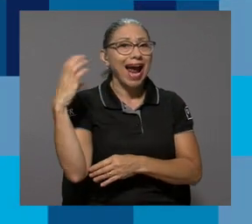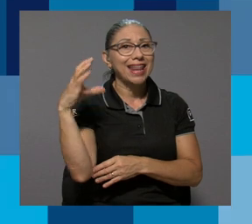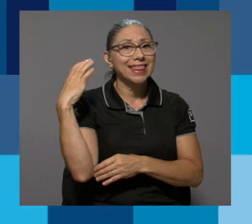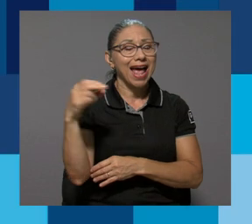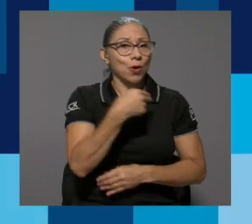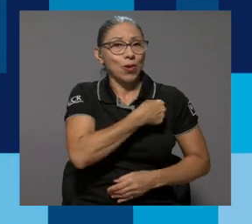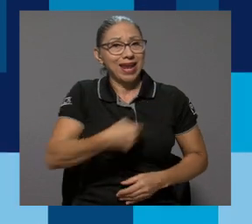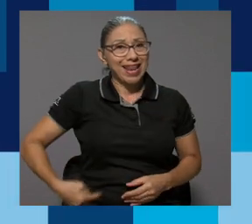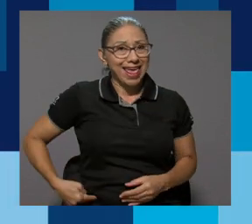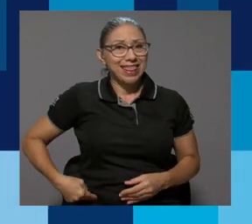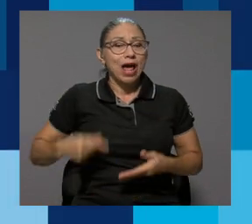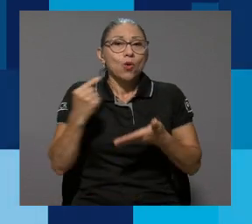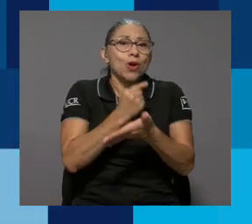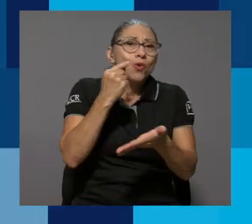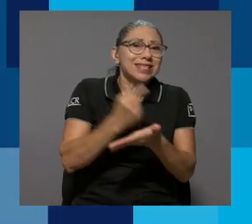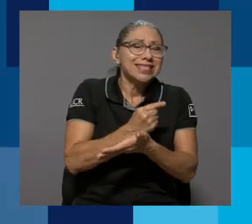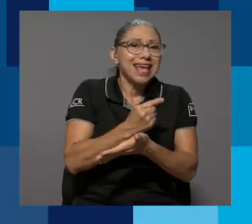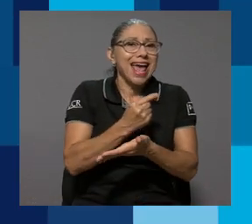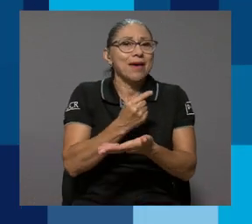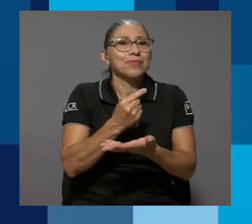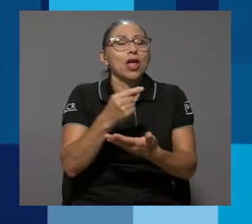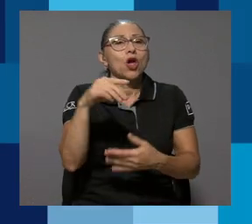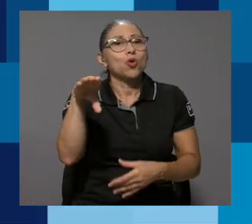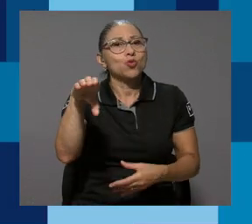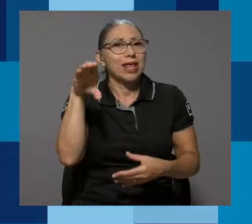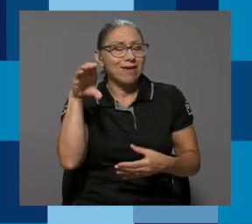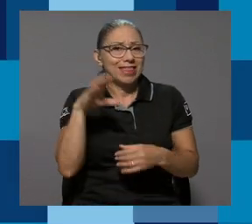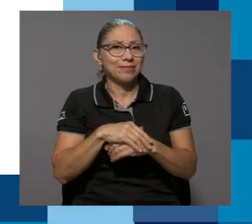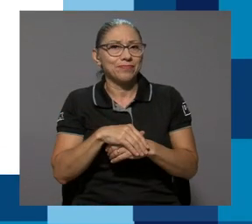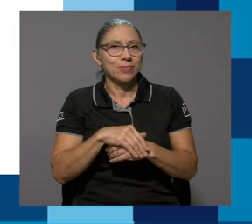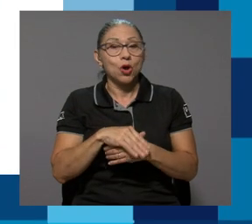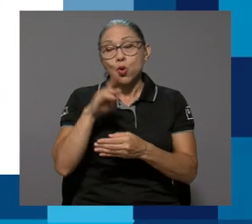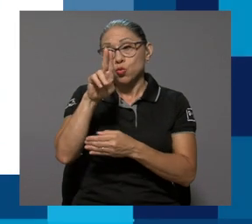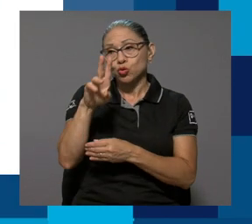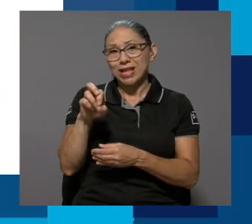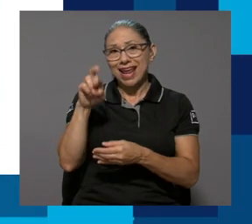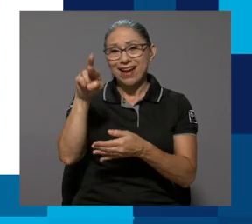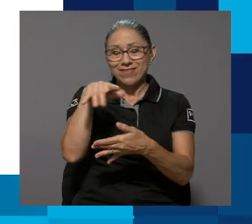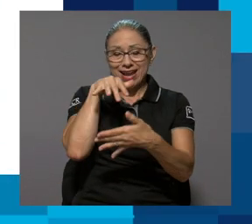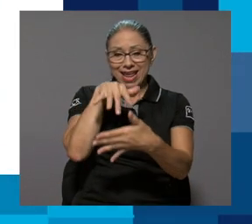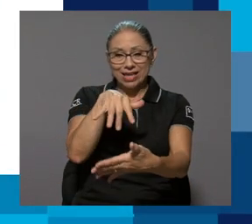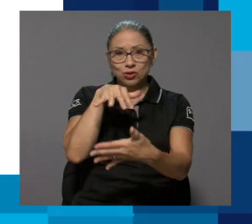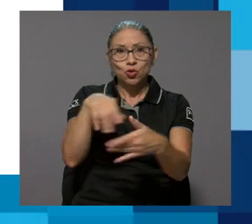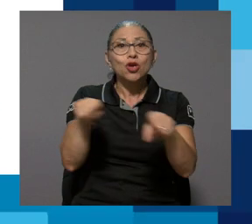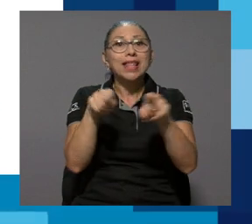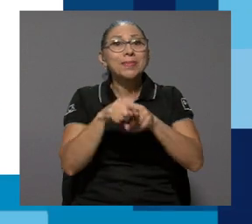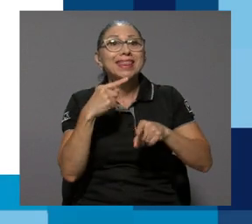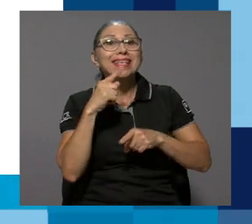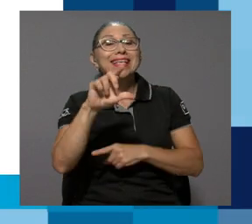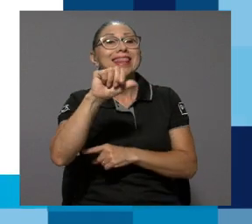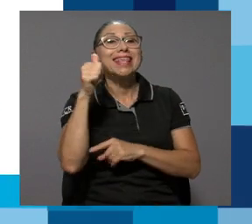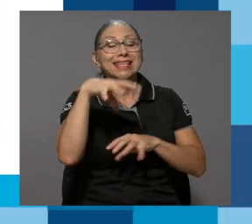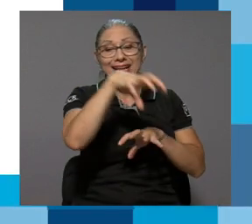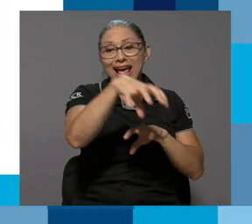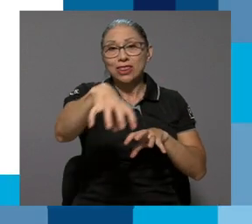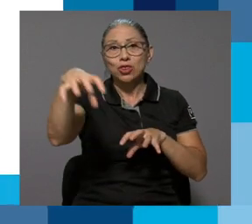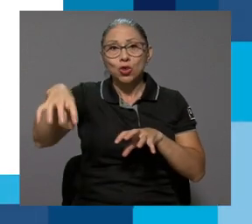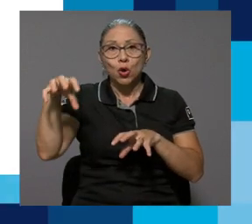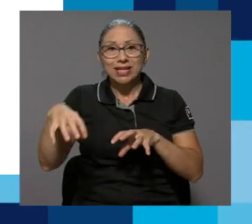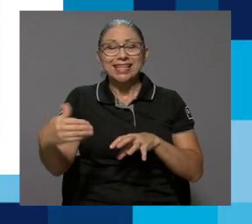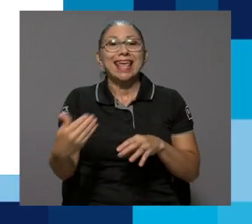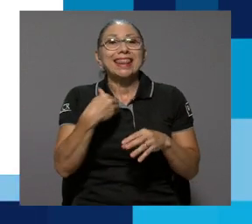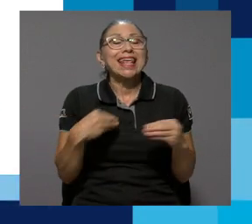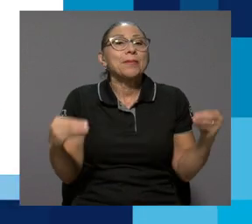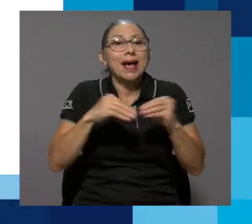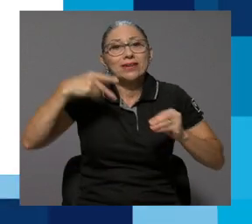Cartago, Heredia, Goicochea, Curriabat. El estudio de la UCR también encontró que los 10 cantones que